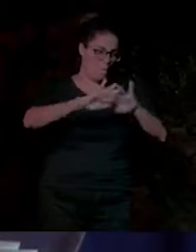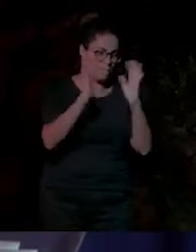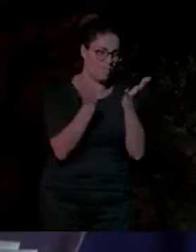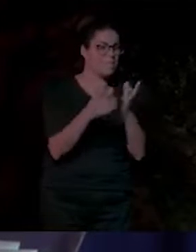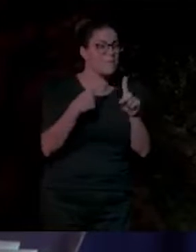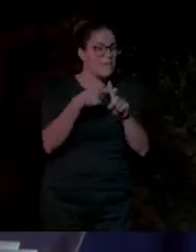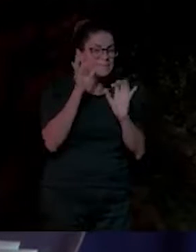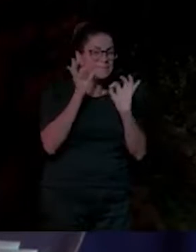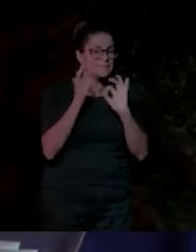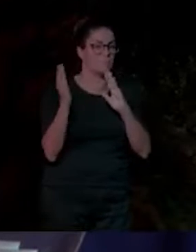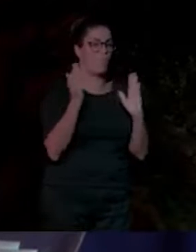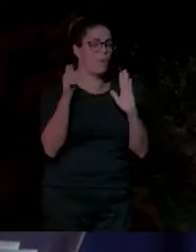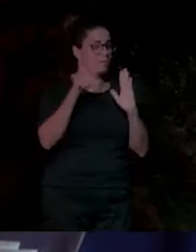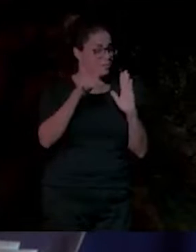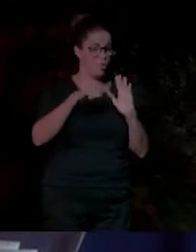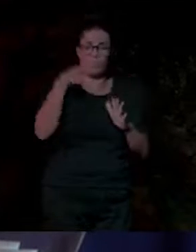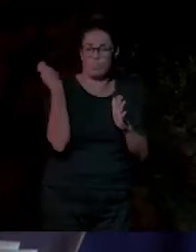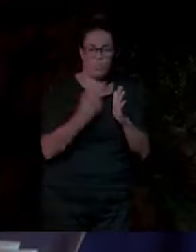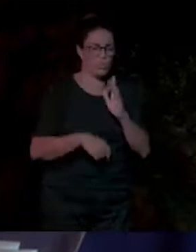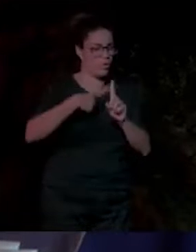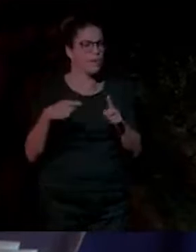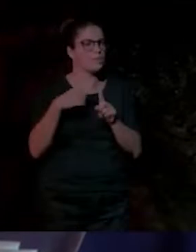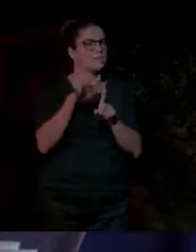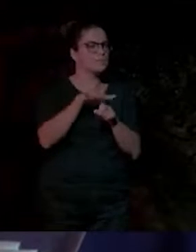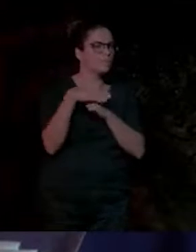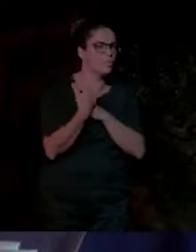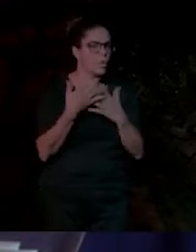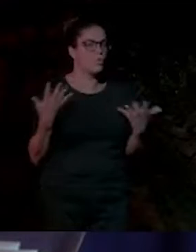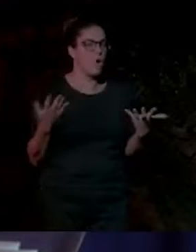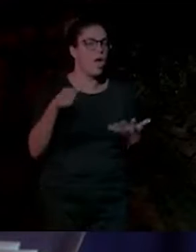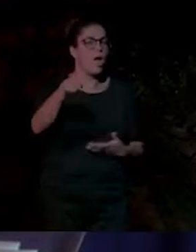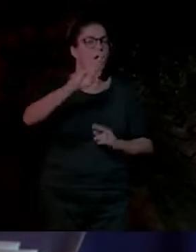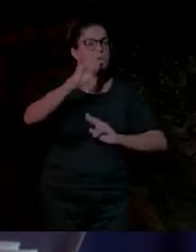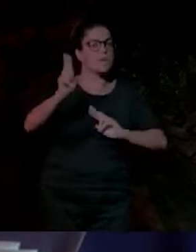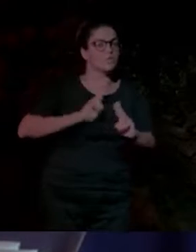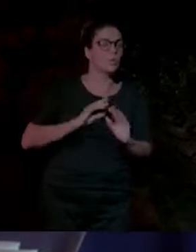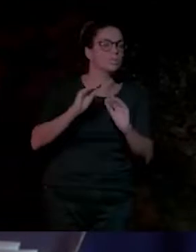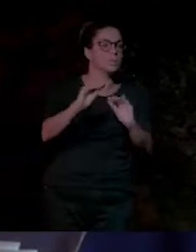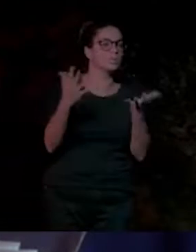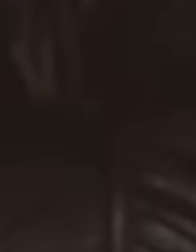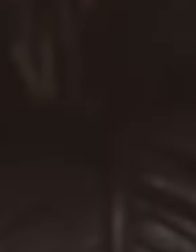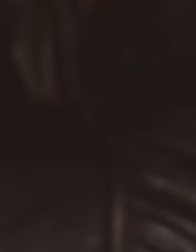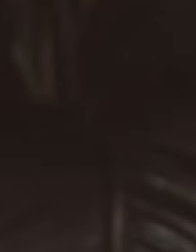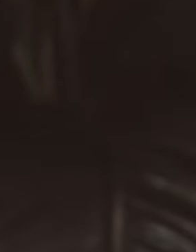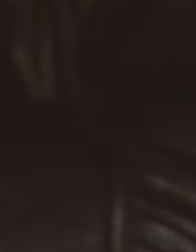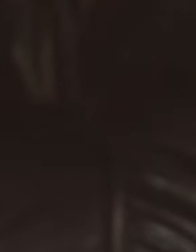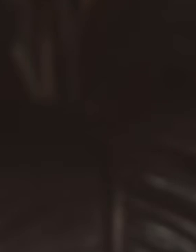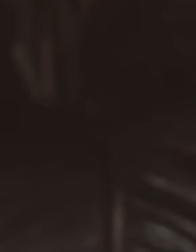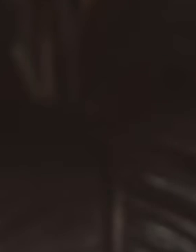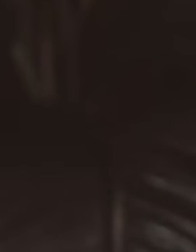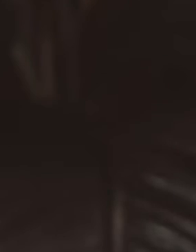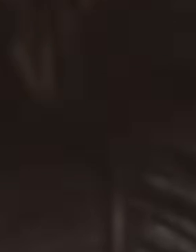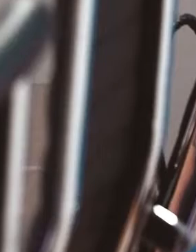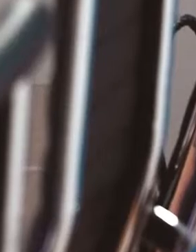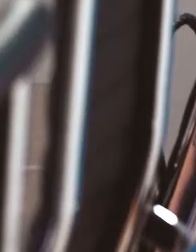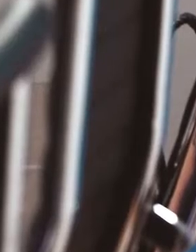en ese momento duro, durísimo, de nivel 4, la respuesta fue sencilla, como siempre. Haz lo que tienes que